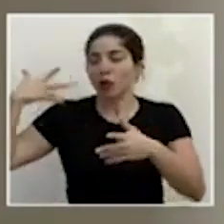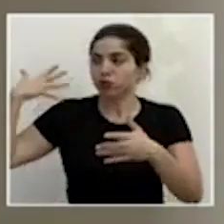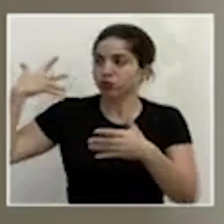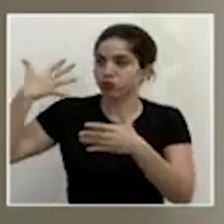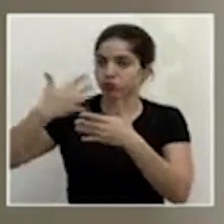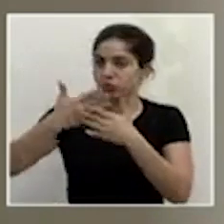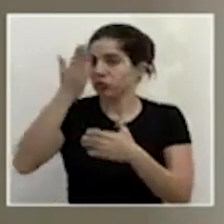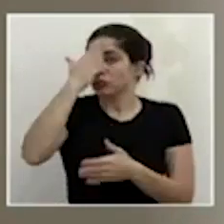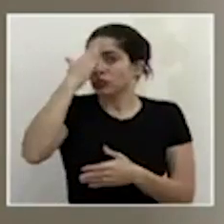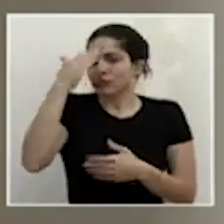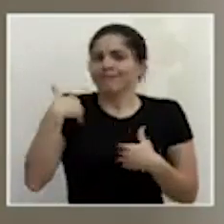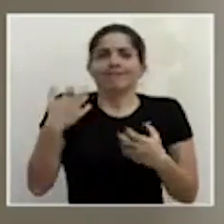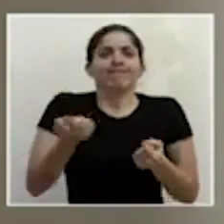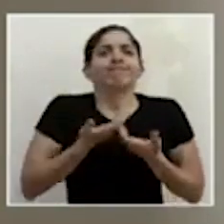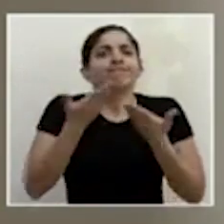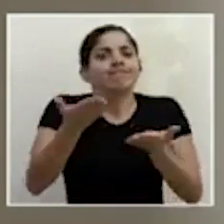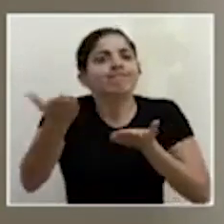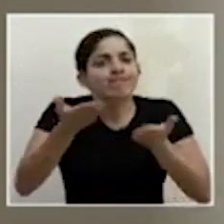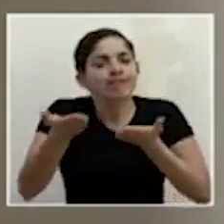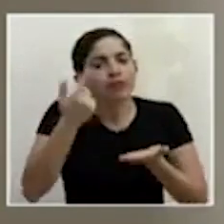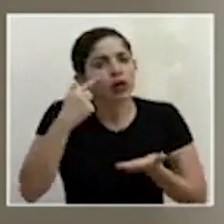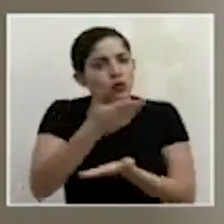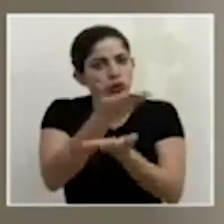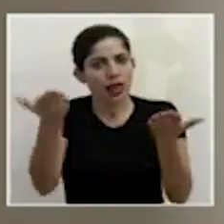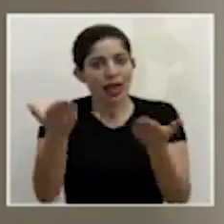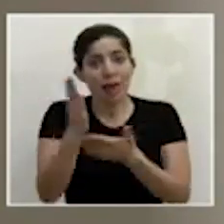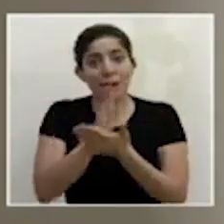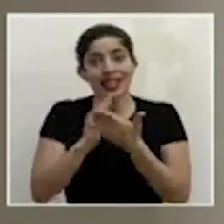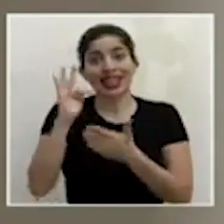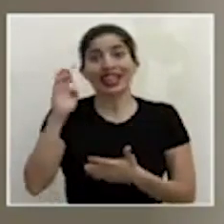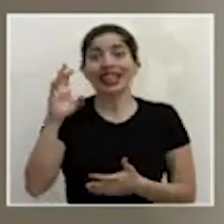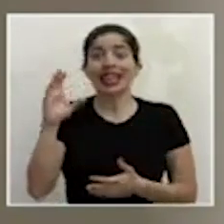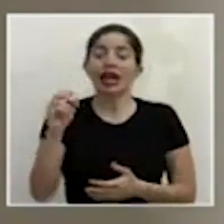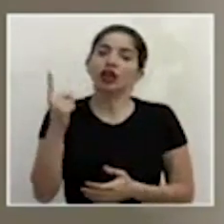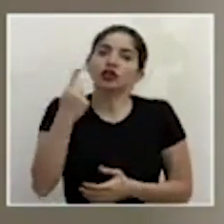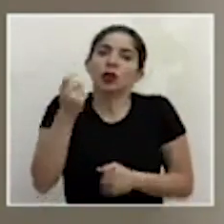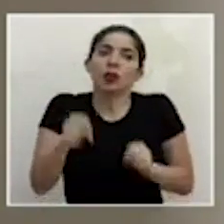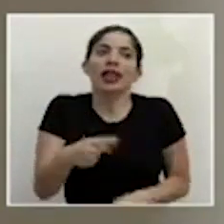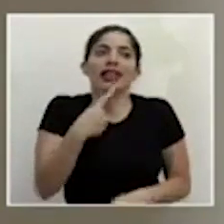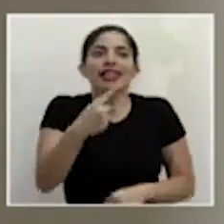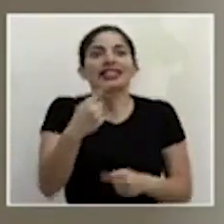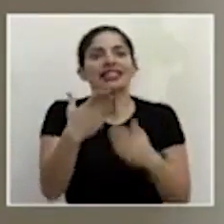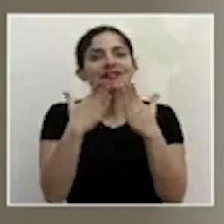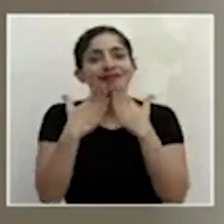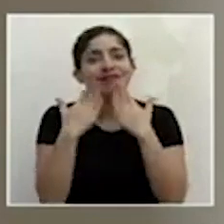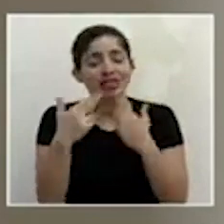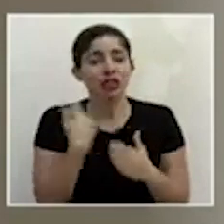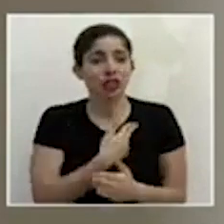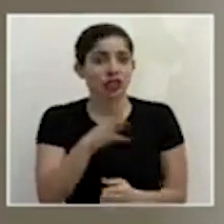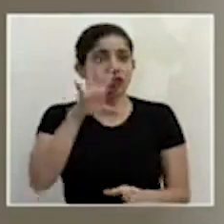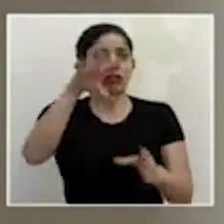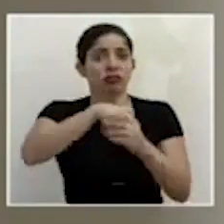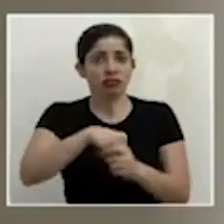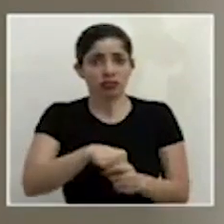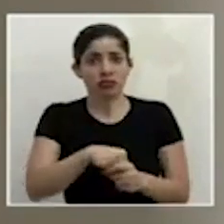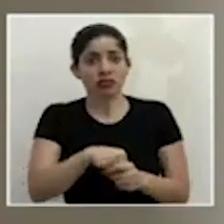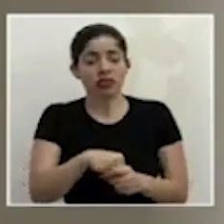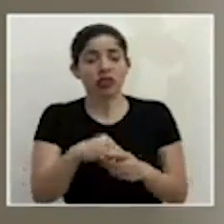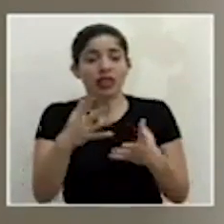estemos asimilados y queremos ponerlo a disposición de todos ustedes desde INTECO realmente agradecer nosotros hemos sido parte de